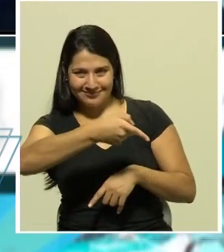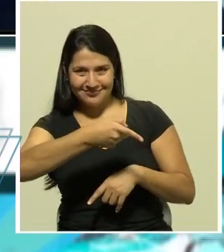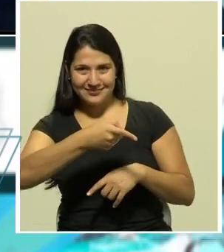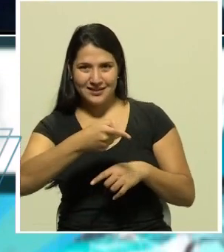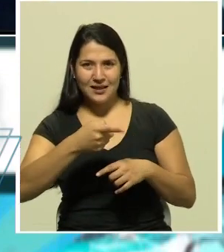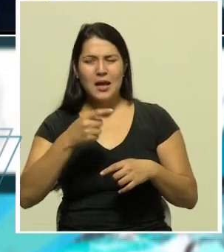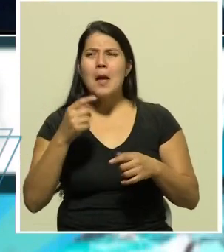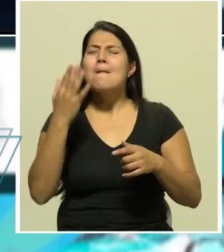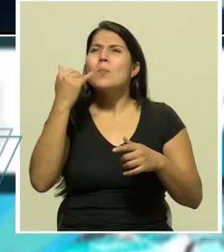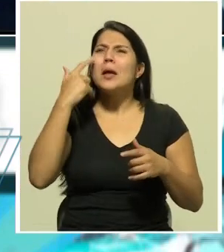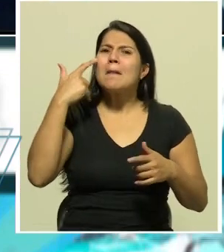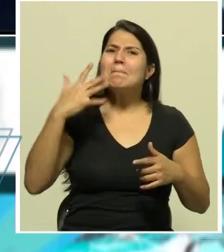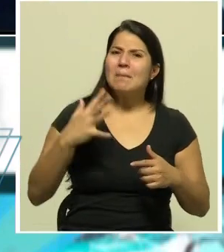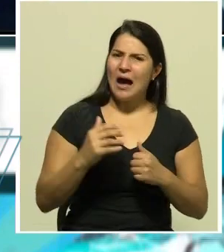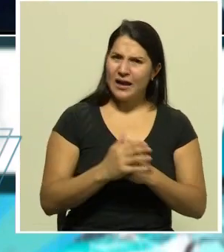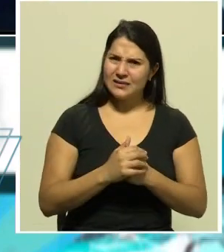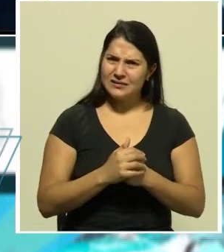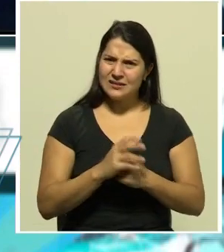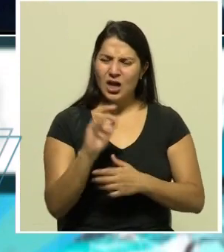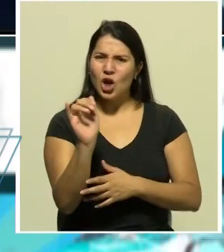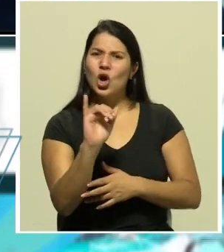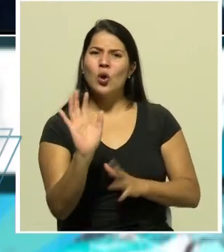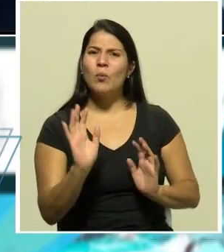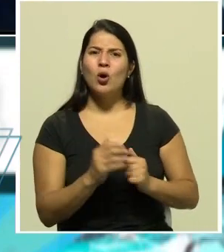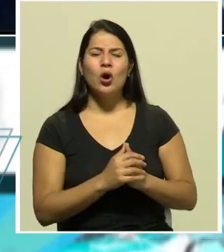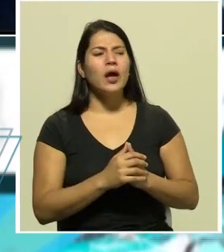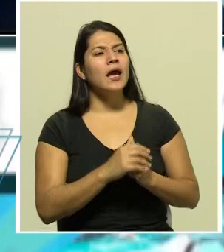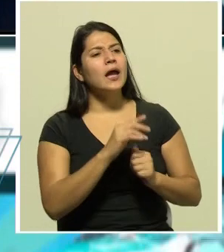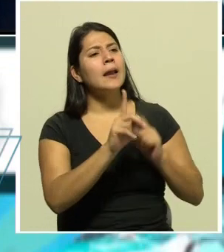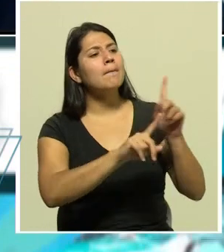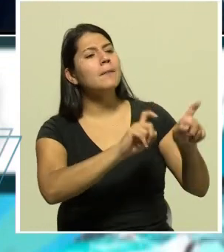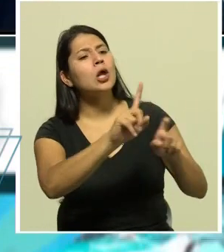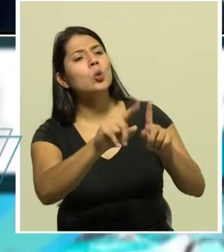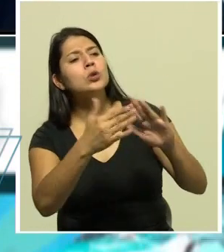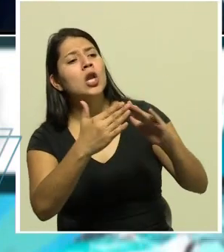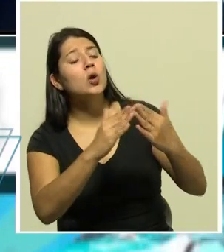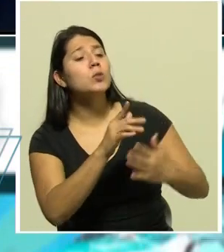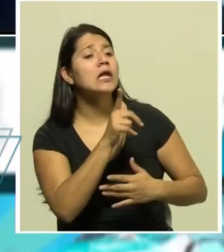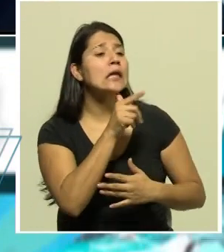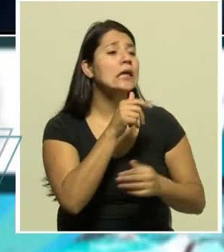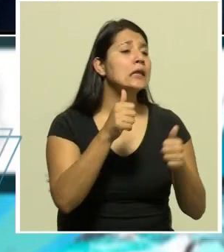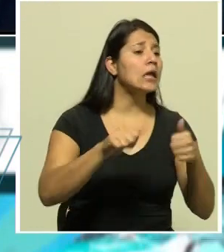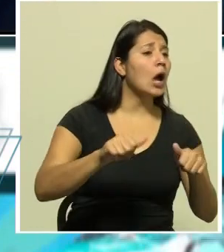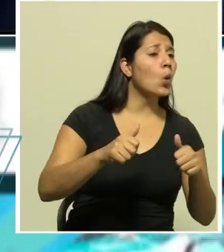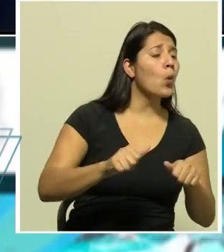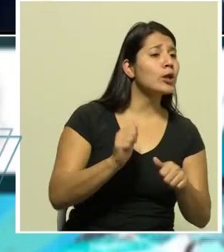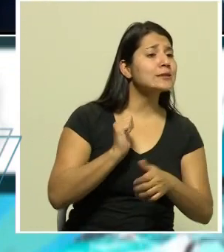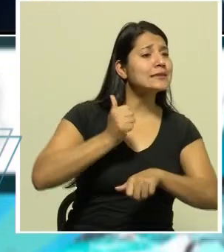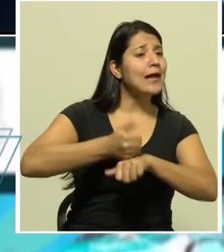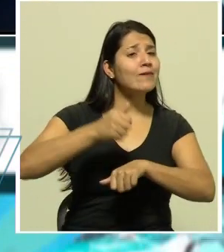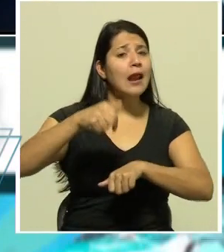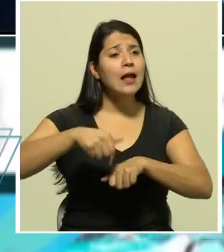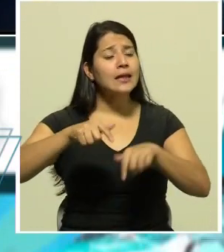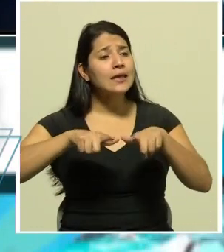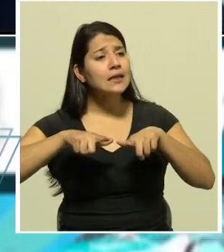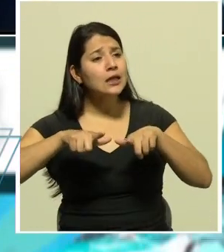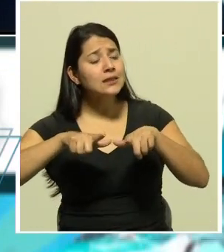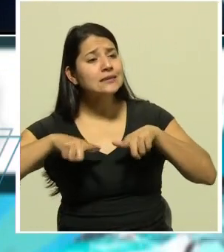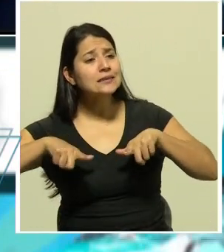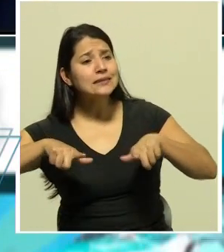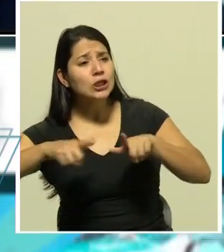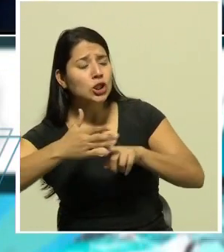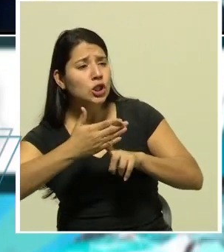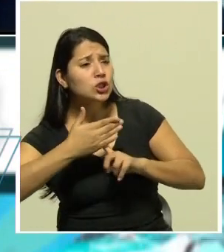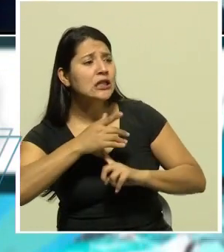de plebiscito de a ver quién quiere recibir o qué comunidad no quiere recibir estos albergues y en medio de una